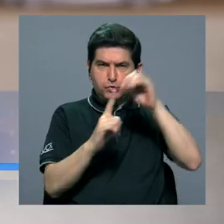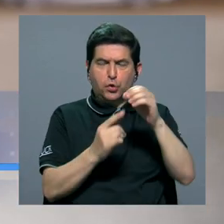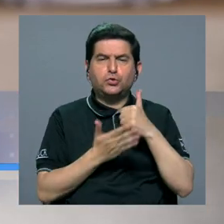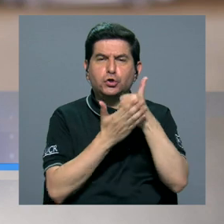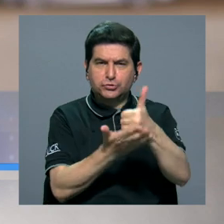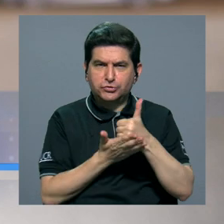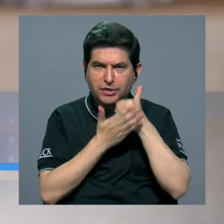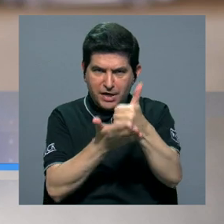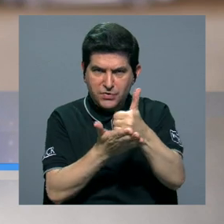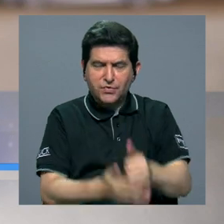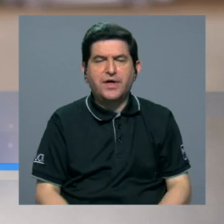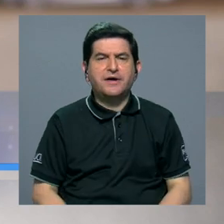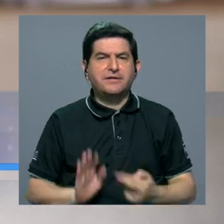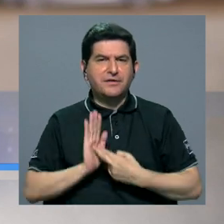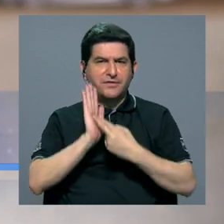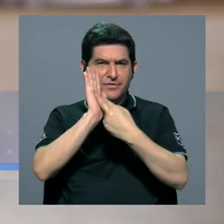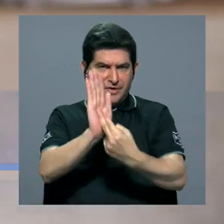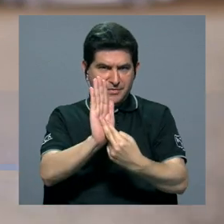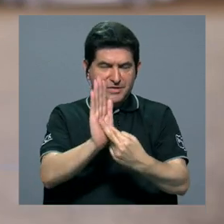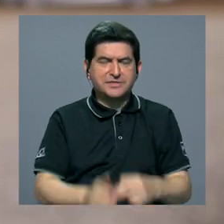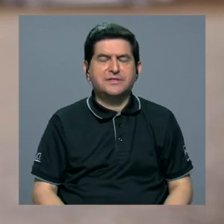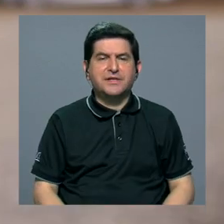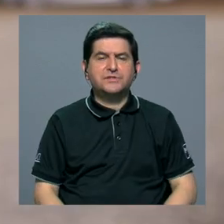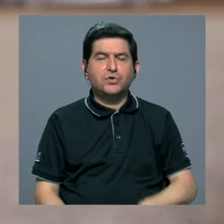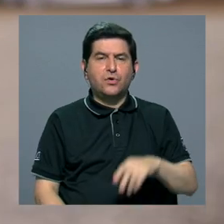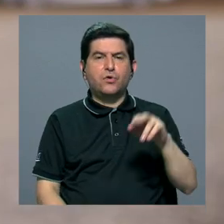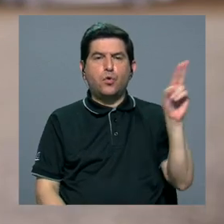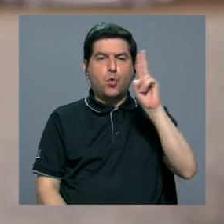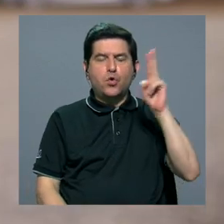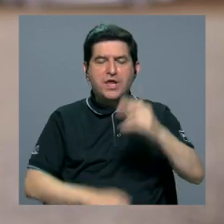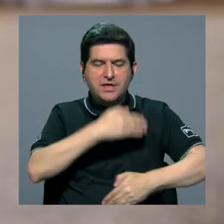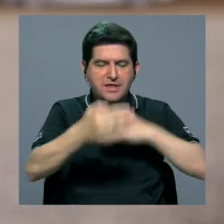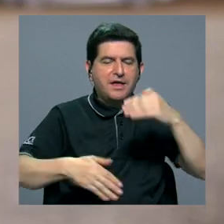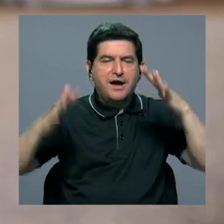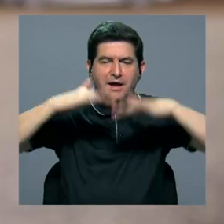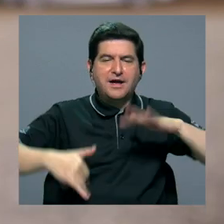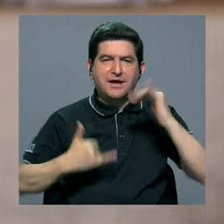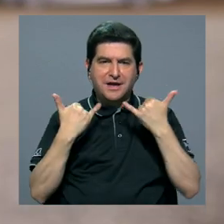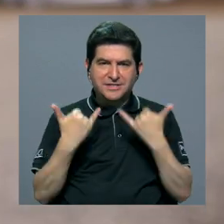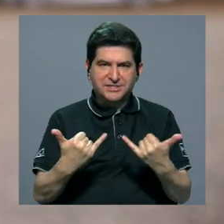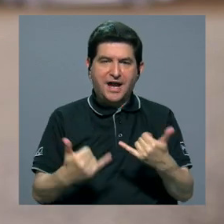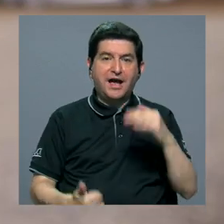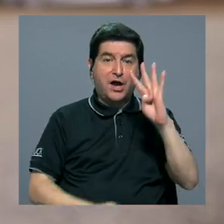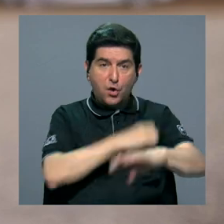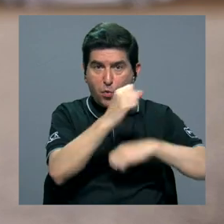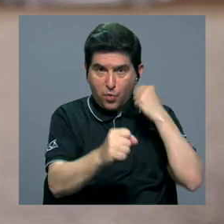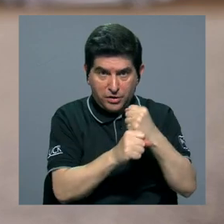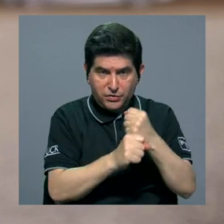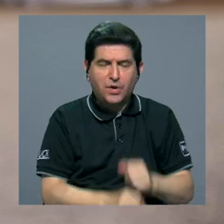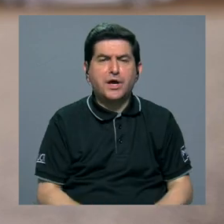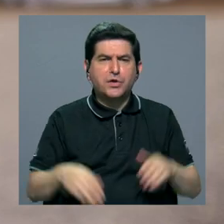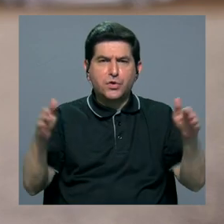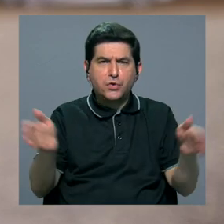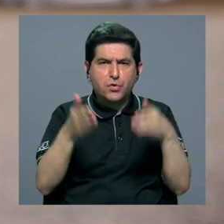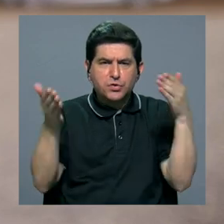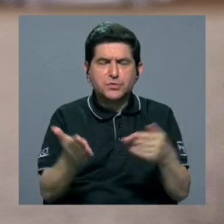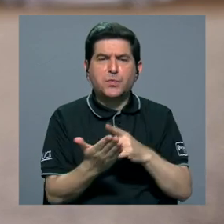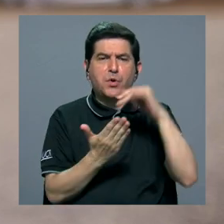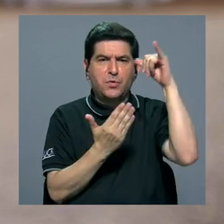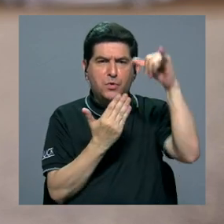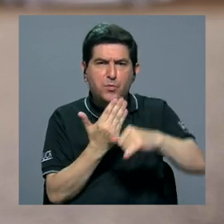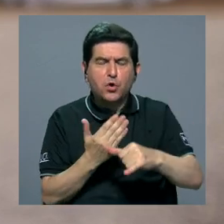de colaborar con la representación de parte de la Unidad de Gestión Ambiental desde hace más de cuatro años para promover proyectos